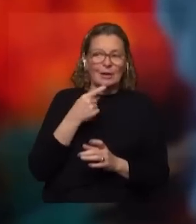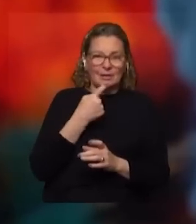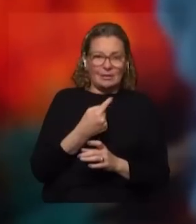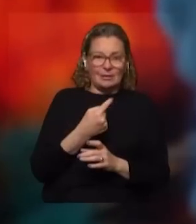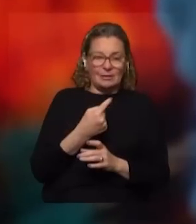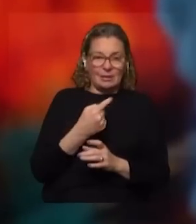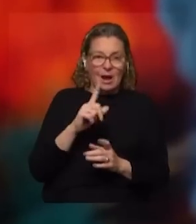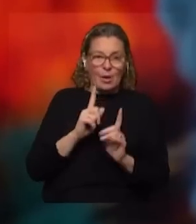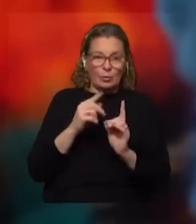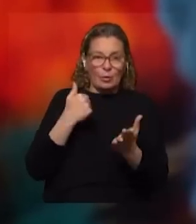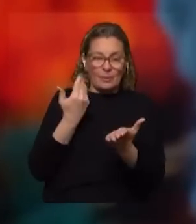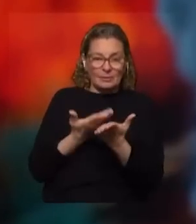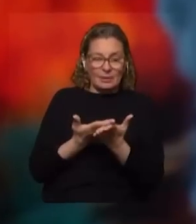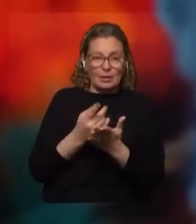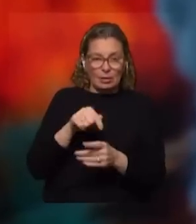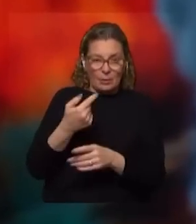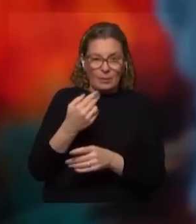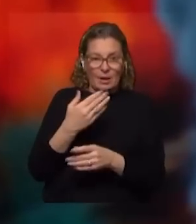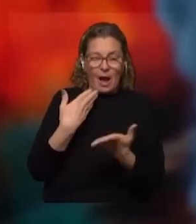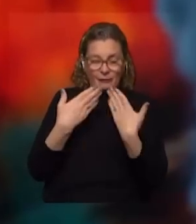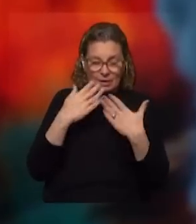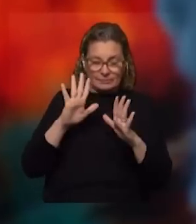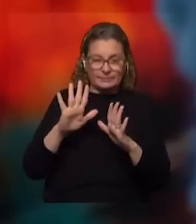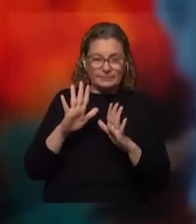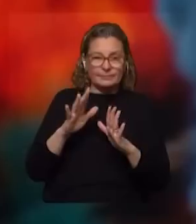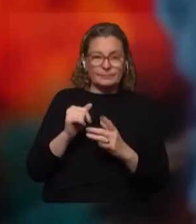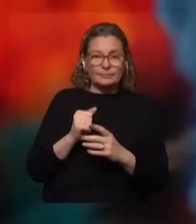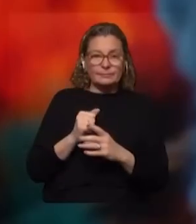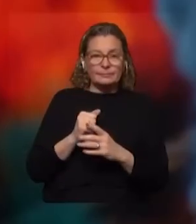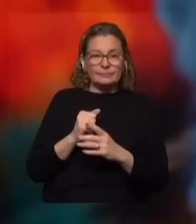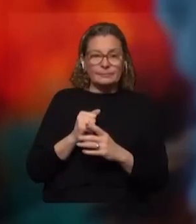Algunos de los planteos que ahora después, si me permitiste, voy a lo central de eso.